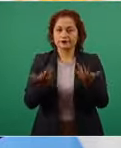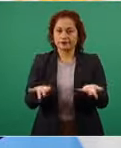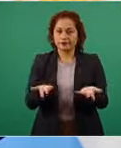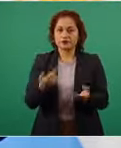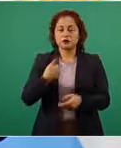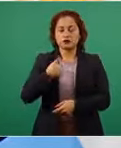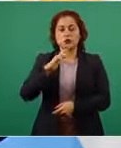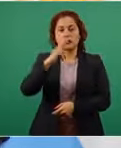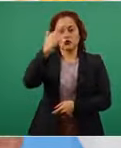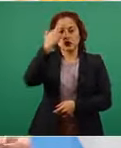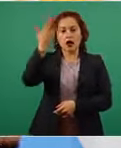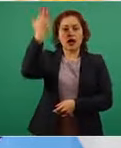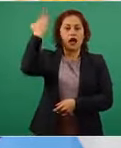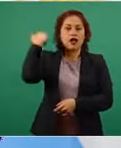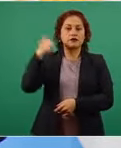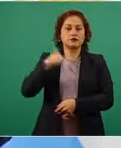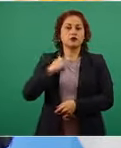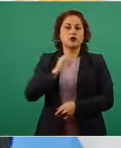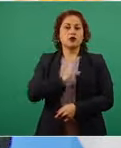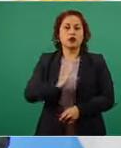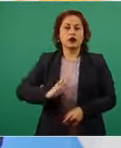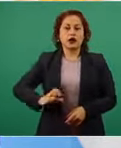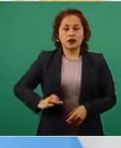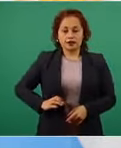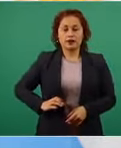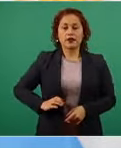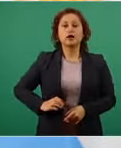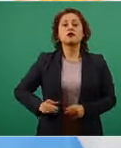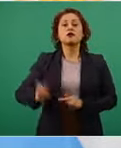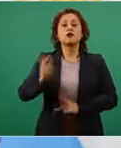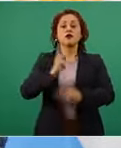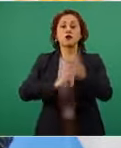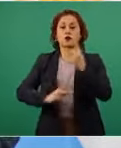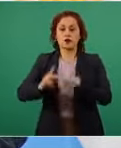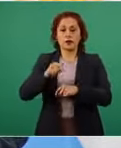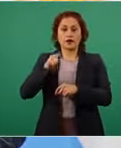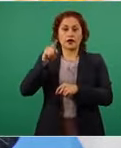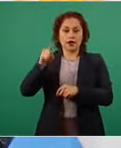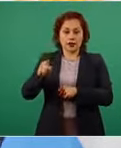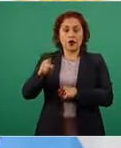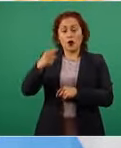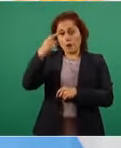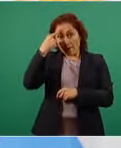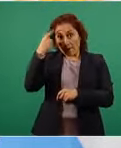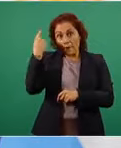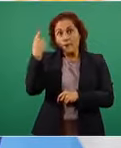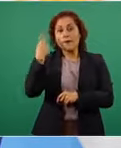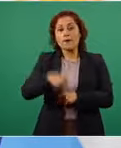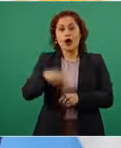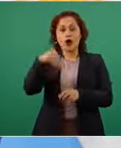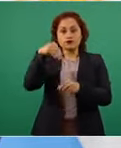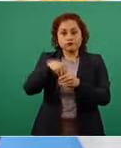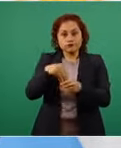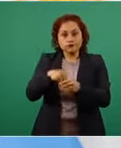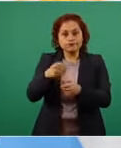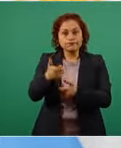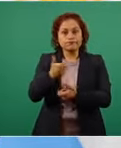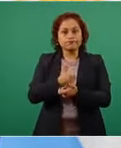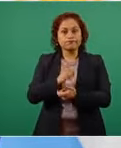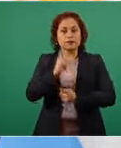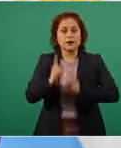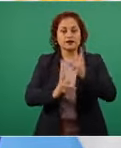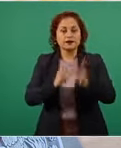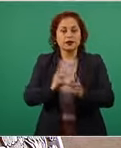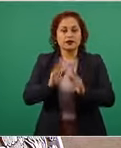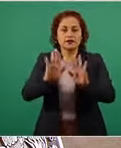candidato y me visitó la delegación del fondo que visitó la Argentina le pedí que paren de entregarle plata a la